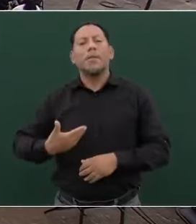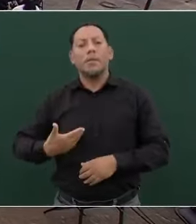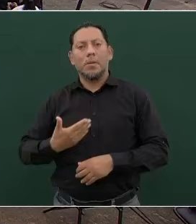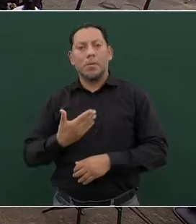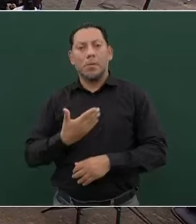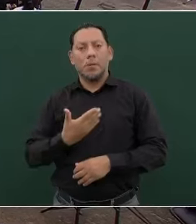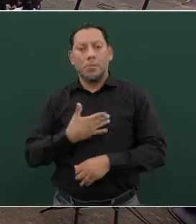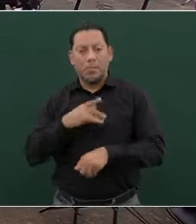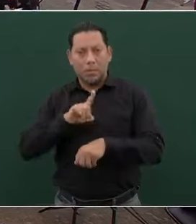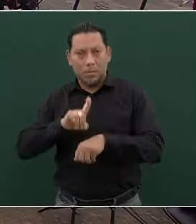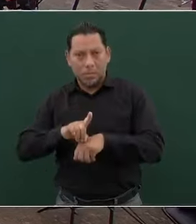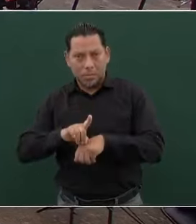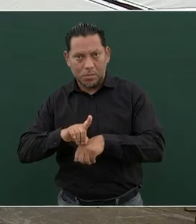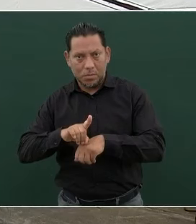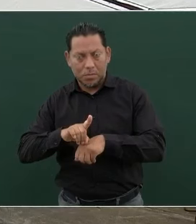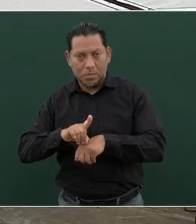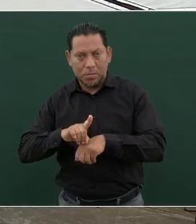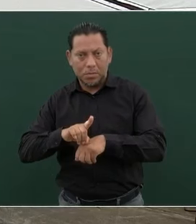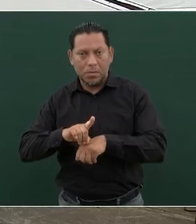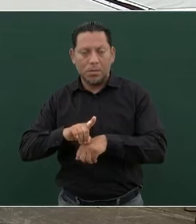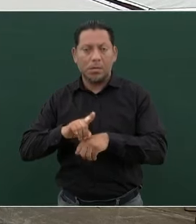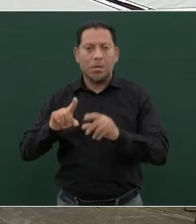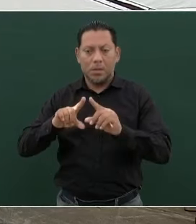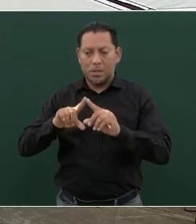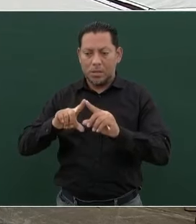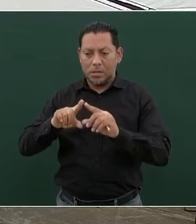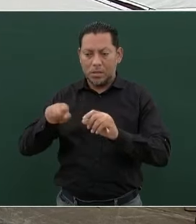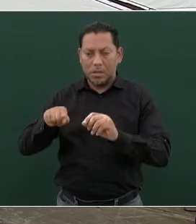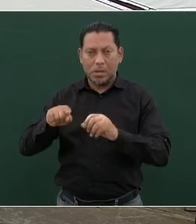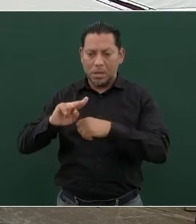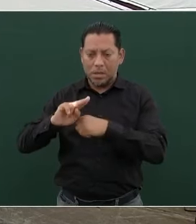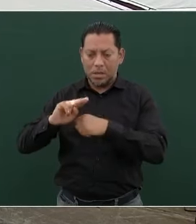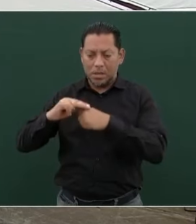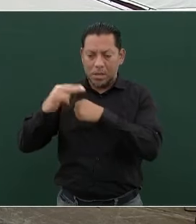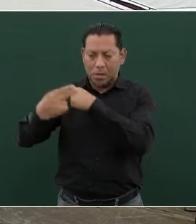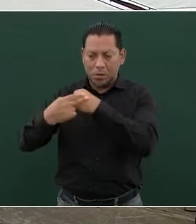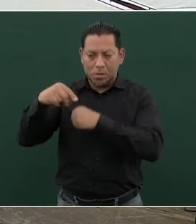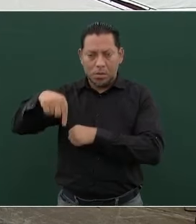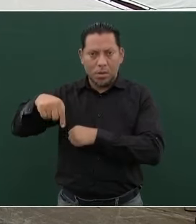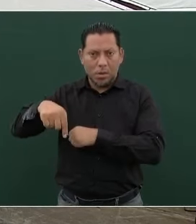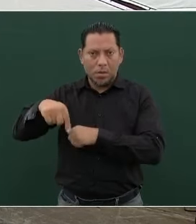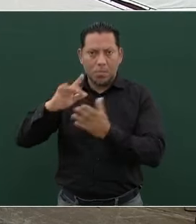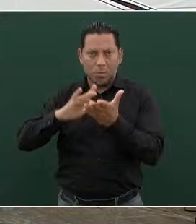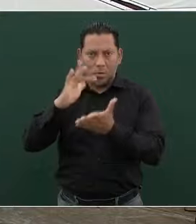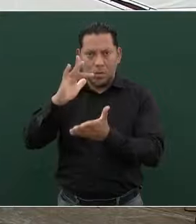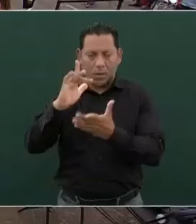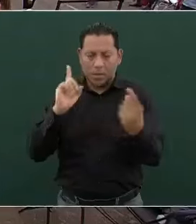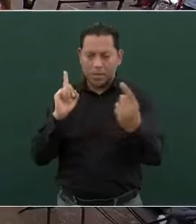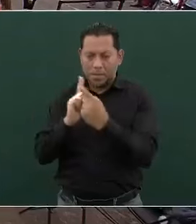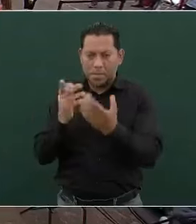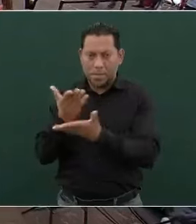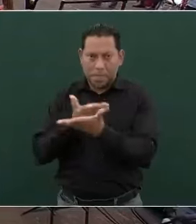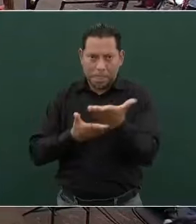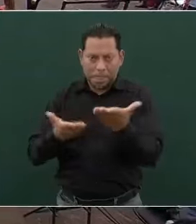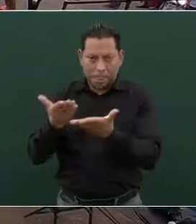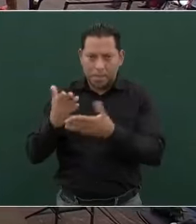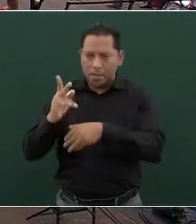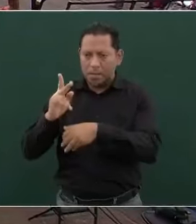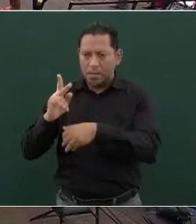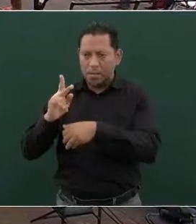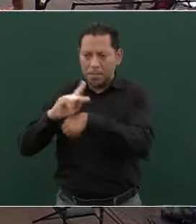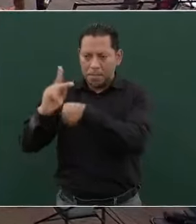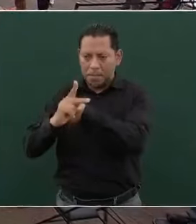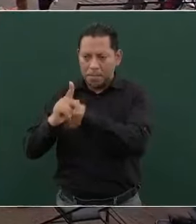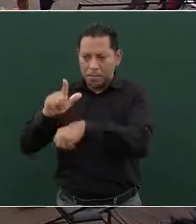Coyín, de Canales Nacionales. Gracias por la participación en este importante encuentro binacional. Dentro de su